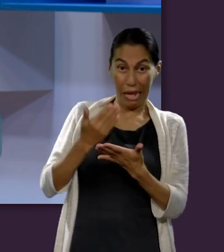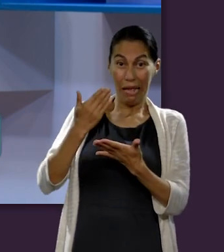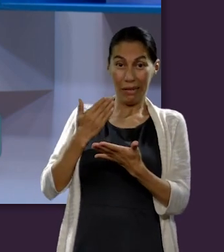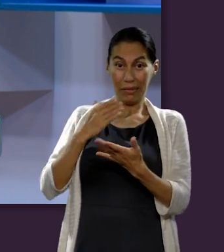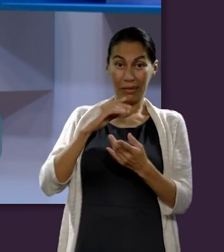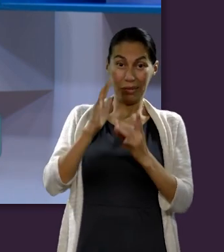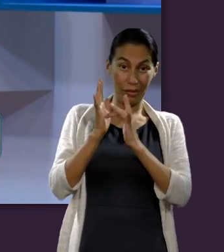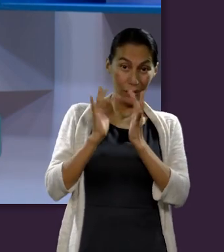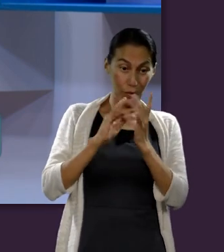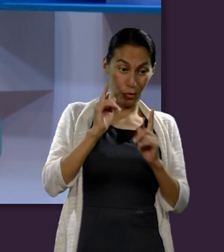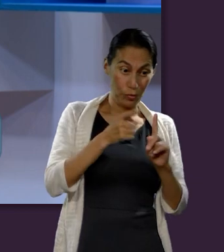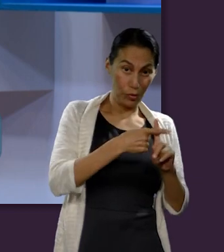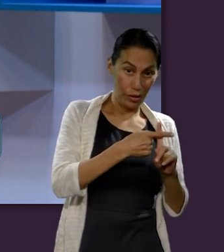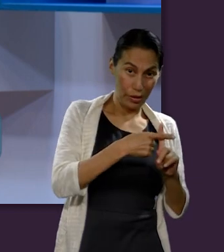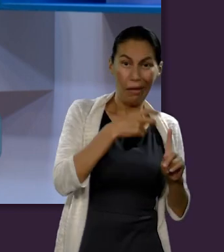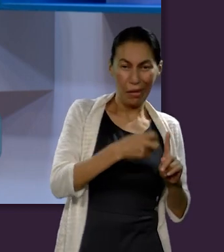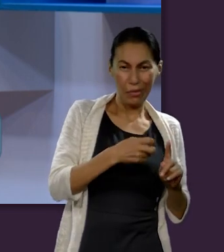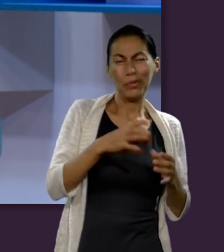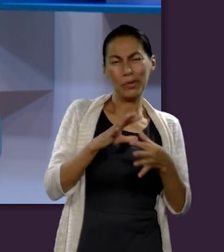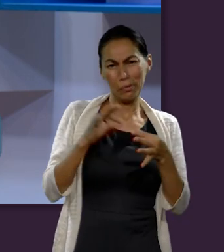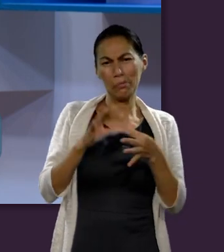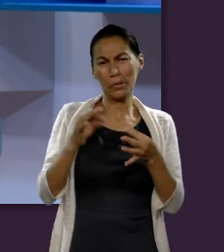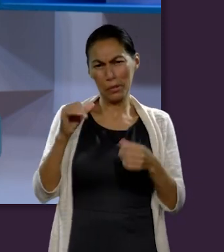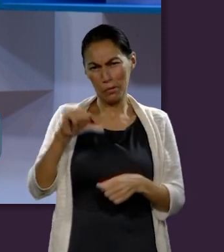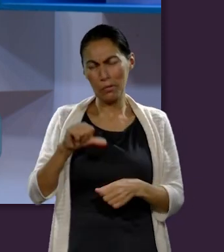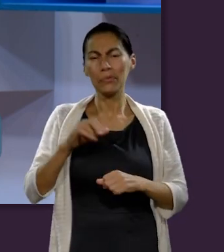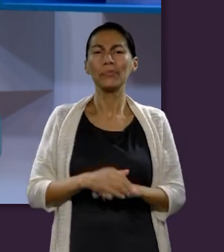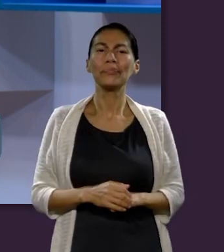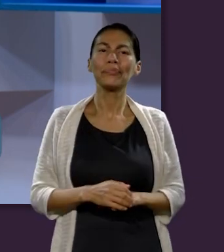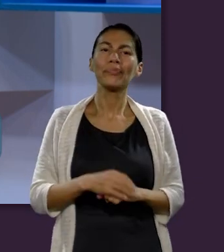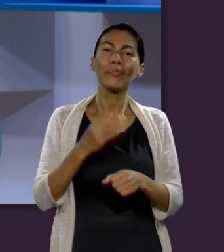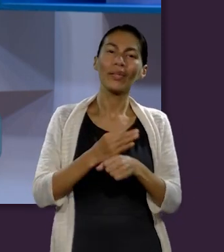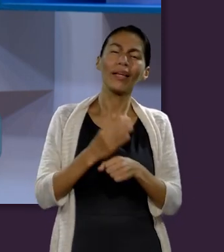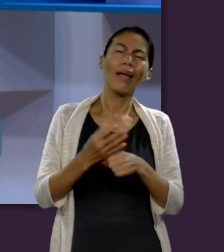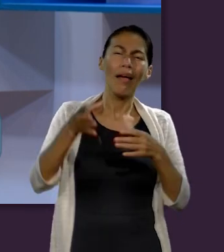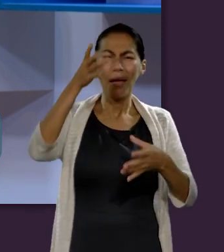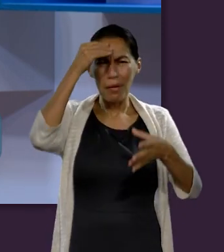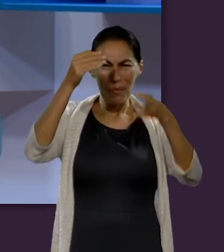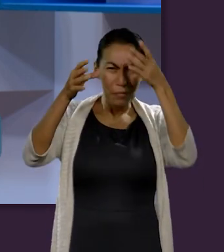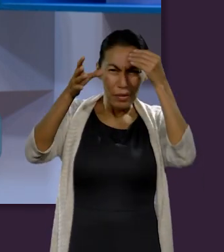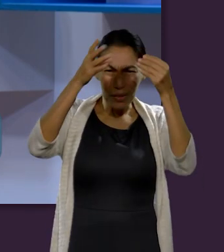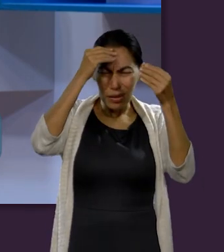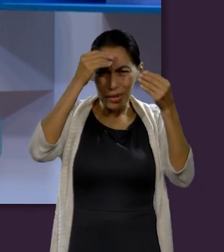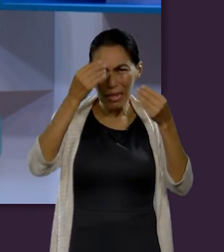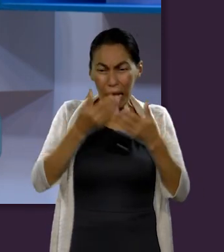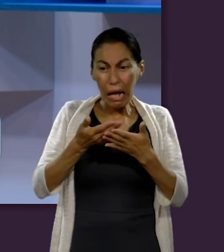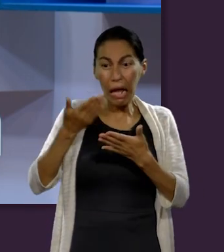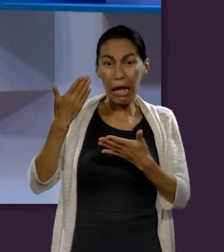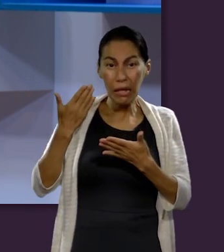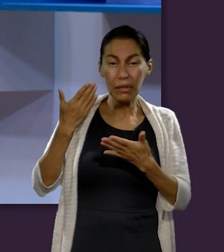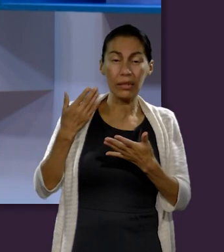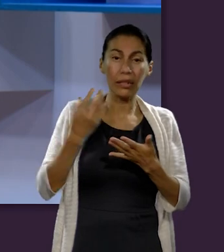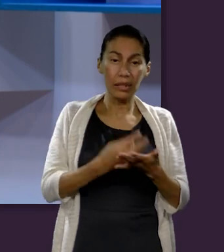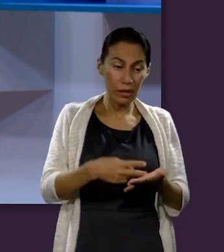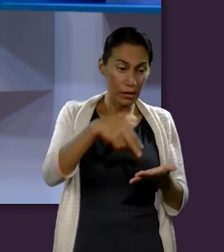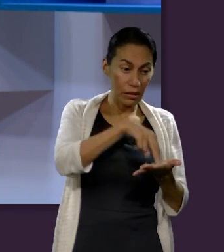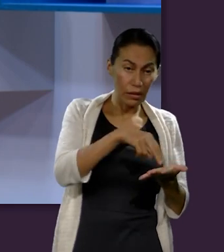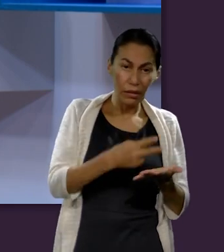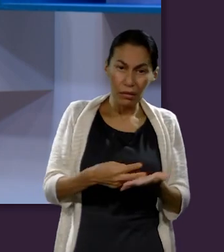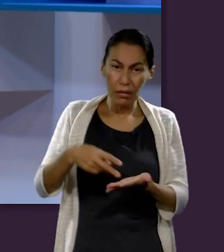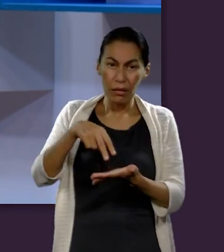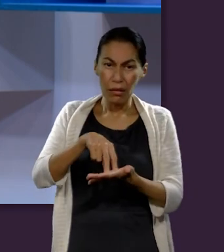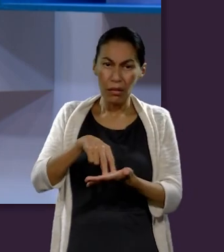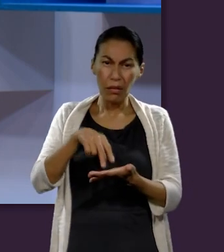antes de la cruz. Y vamos a meditar, vamos a aprender sobre aquellas resurrecciones que se